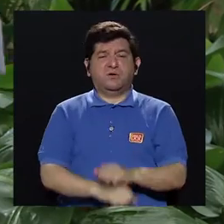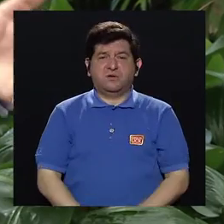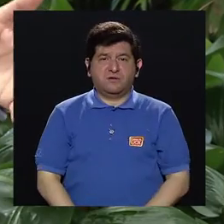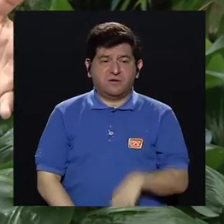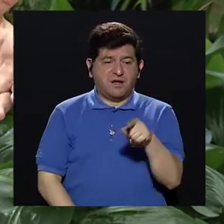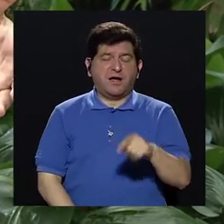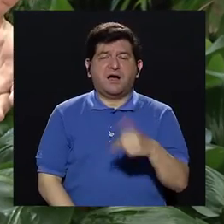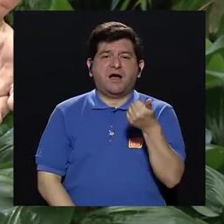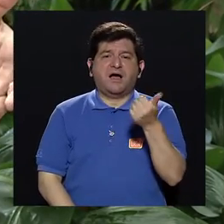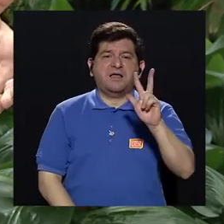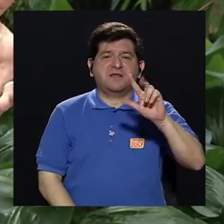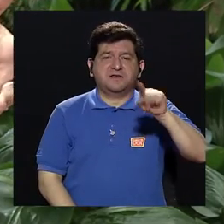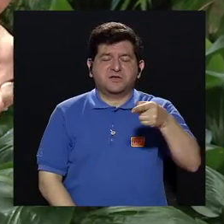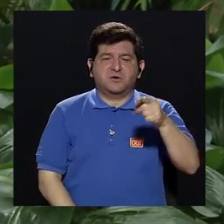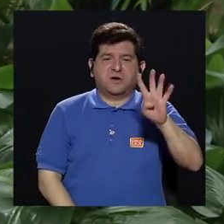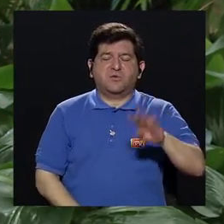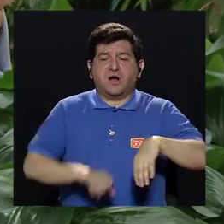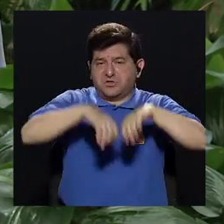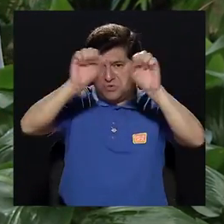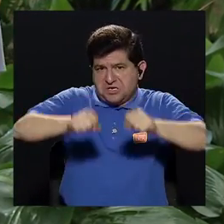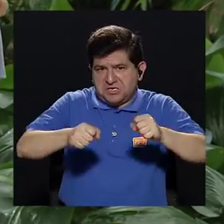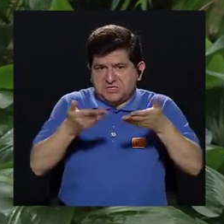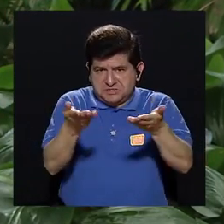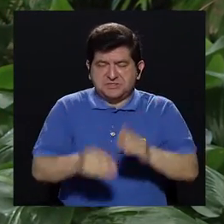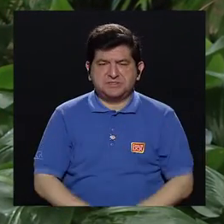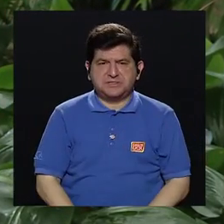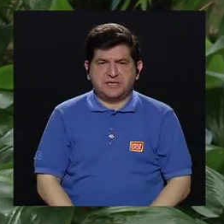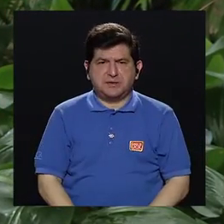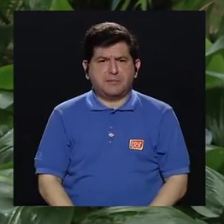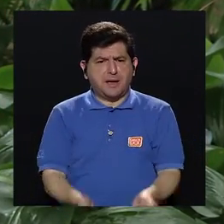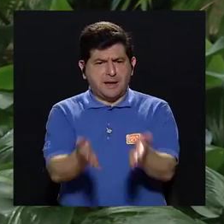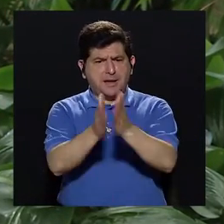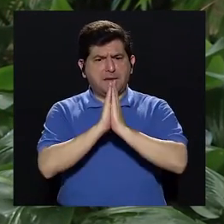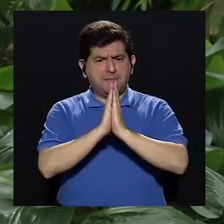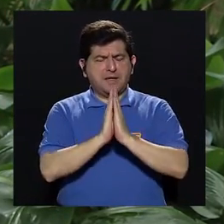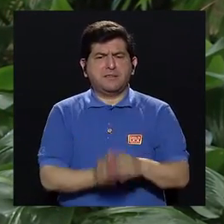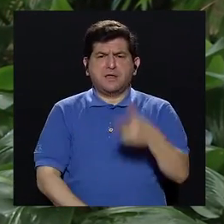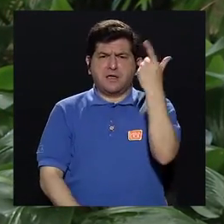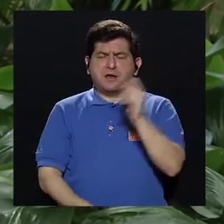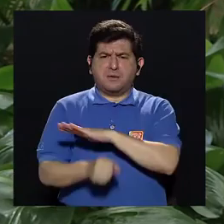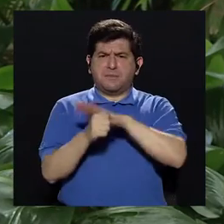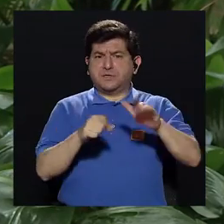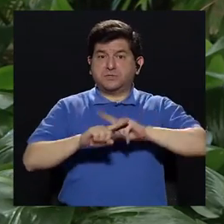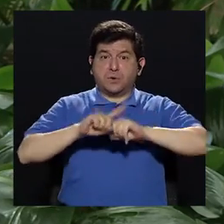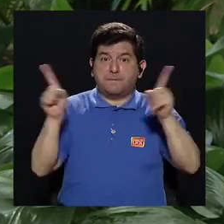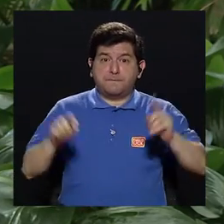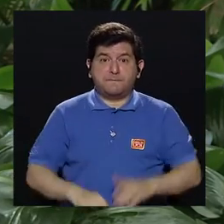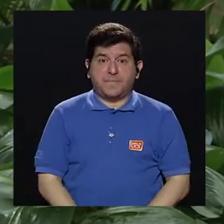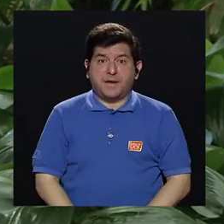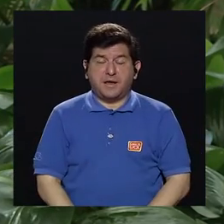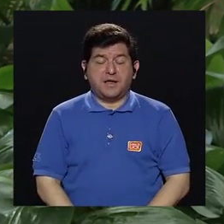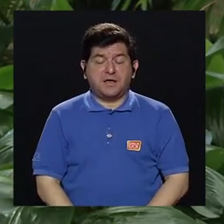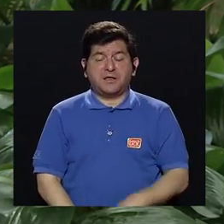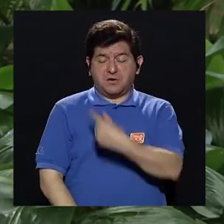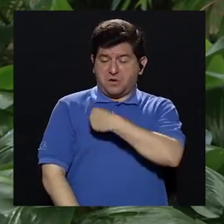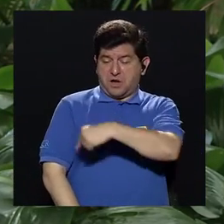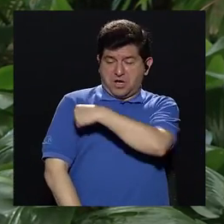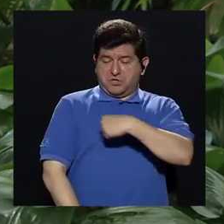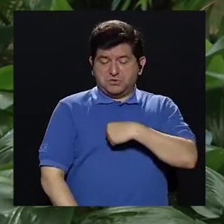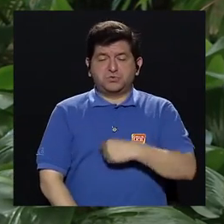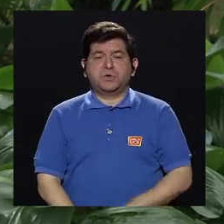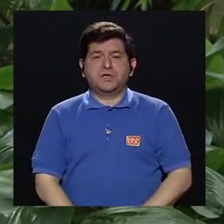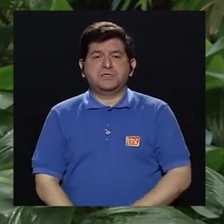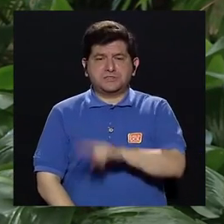darle 13 y algo al sistema y decir, deme una pensión completa, pero lo que pasa es que los suizos, los noruegos, los